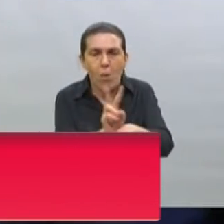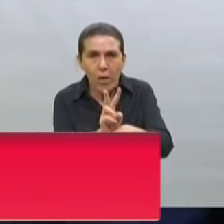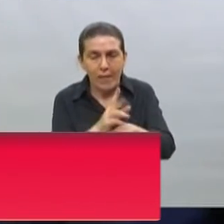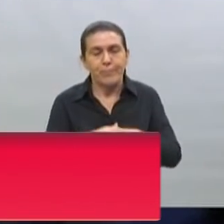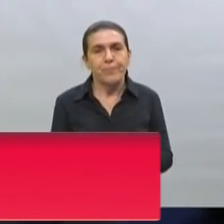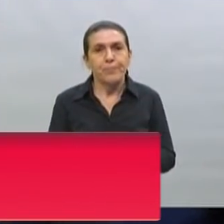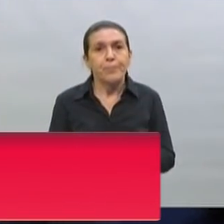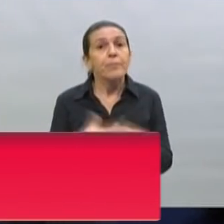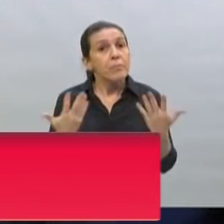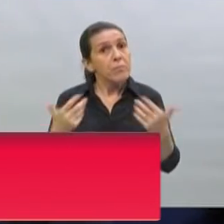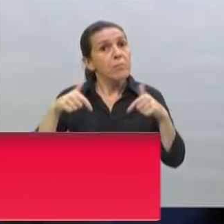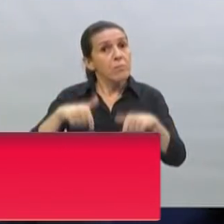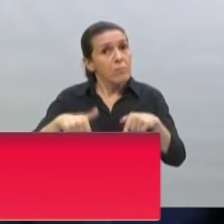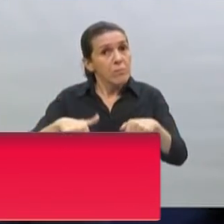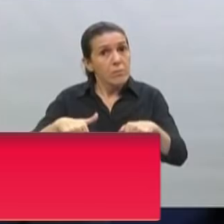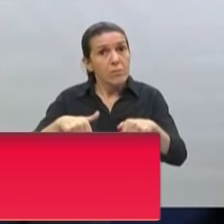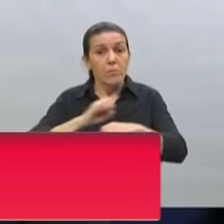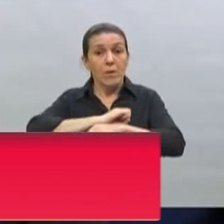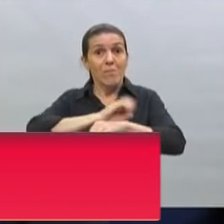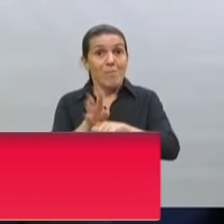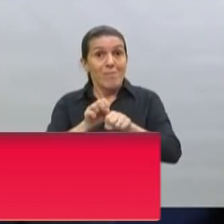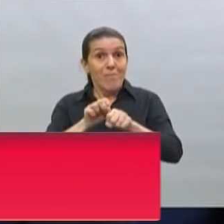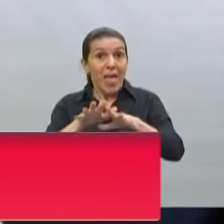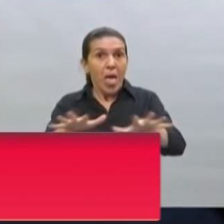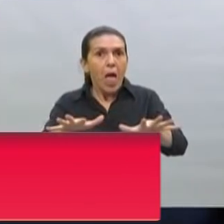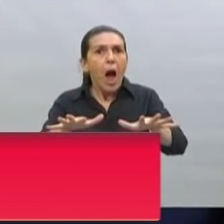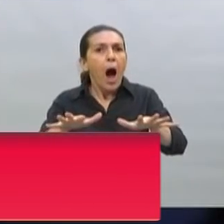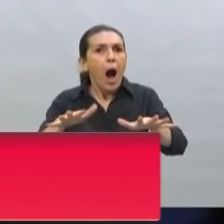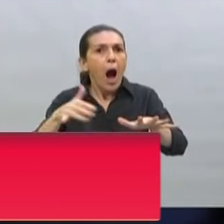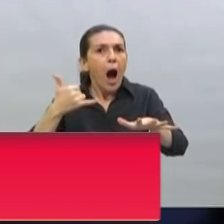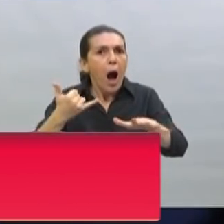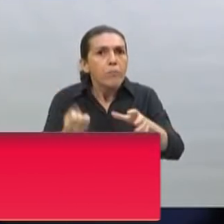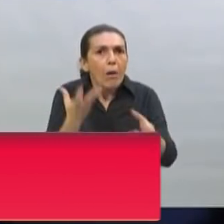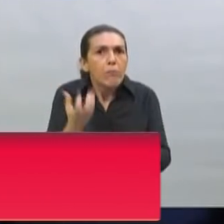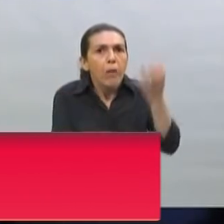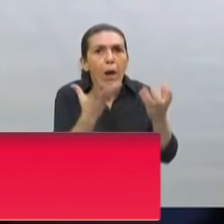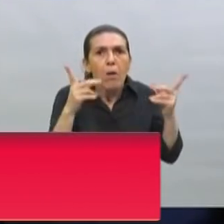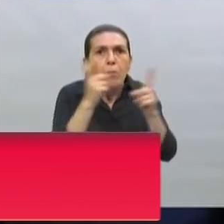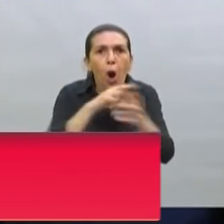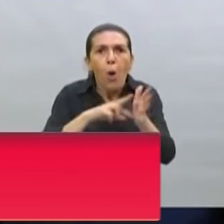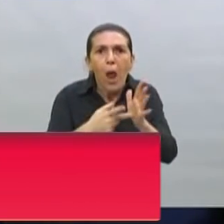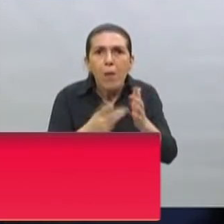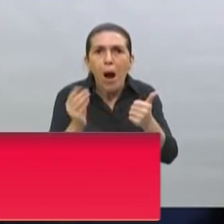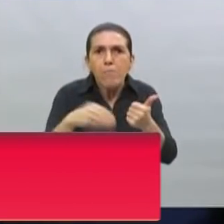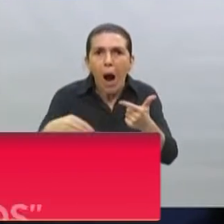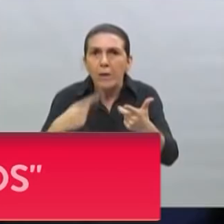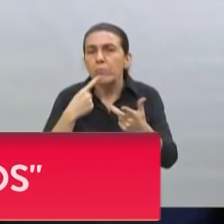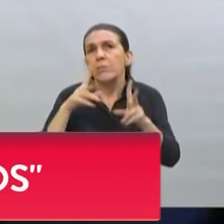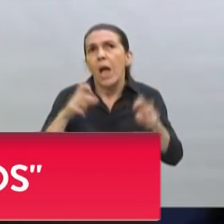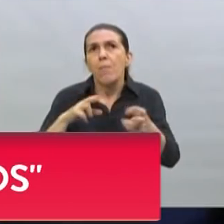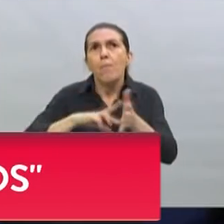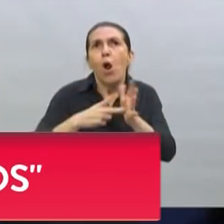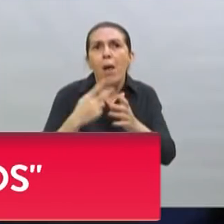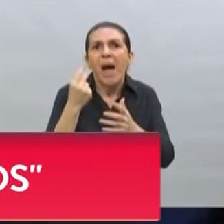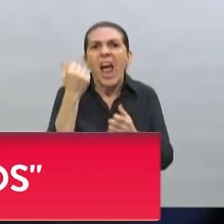Ahora, la pandemia también genera otros conflictos. Genera conflictos económicos y nosotros